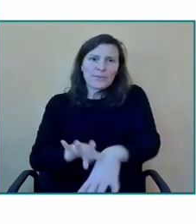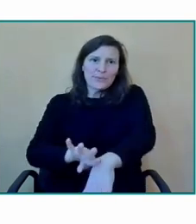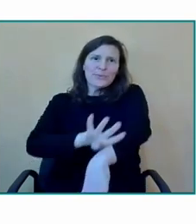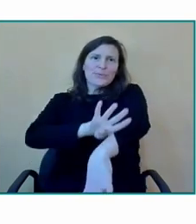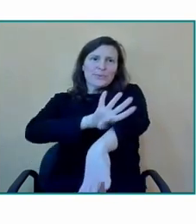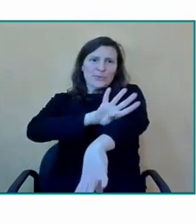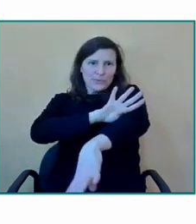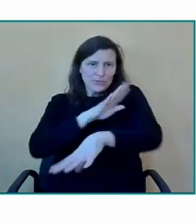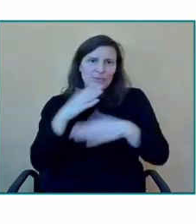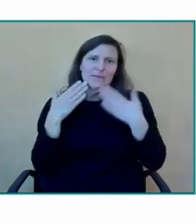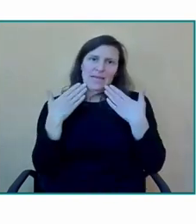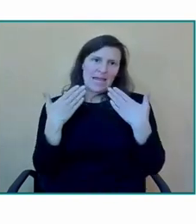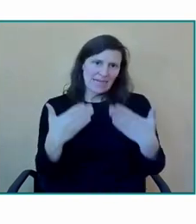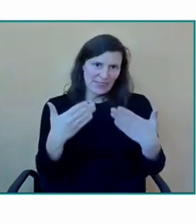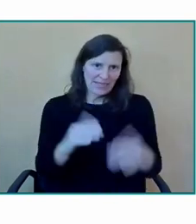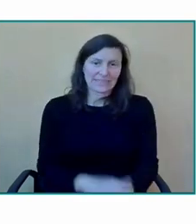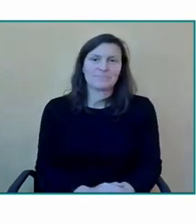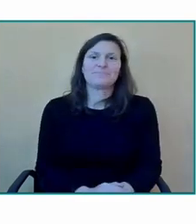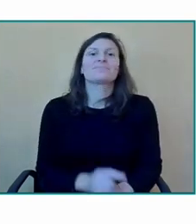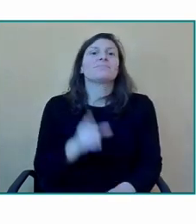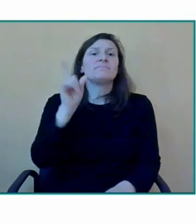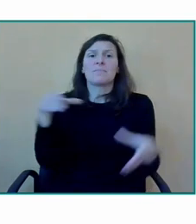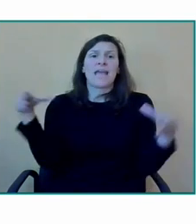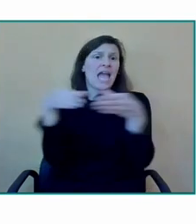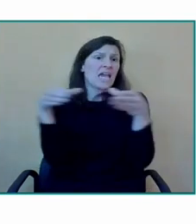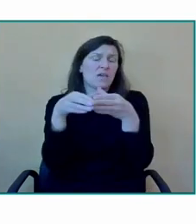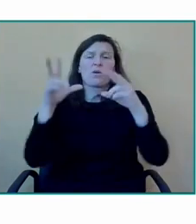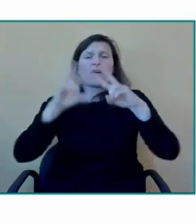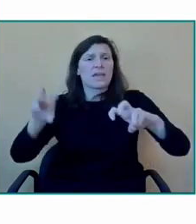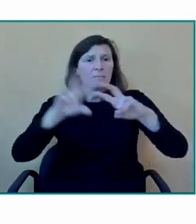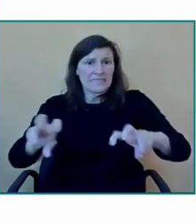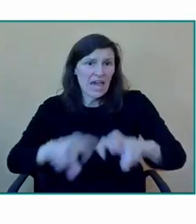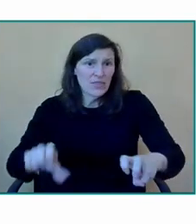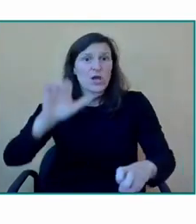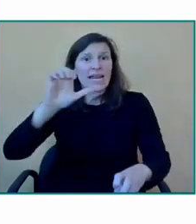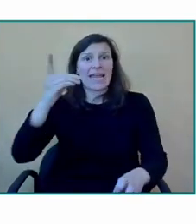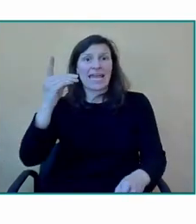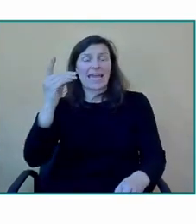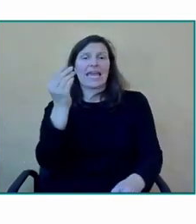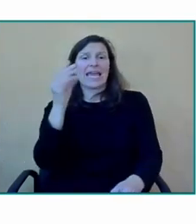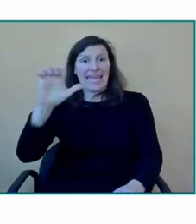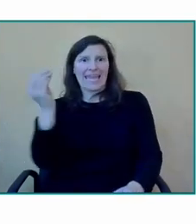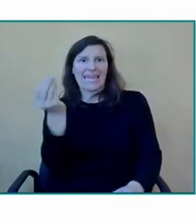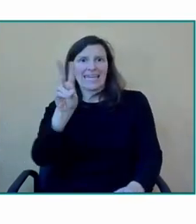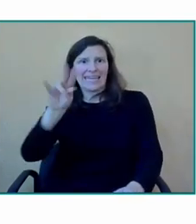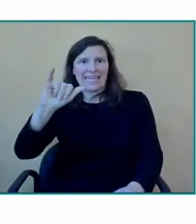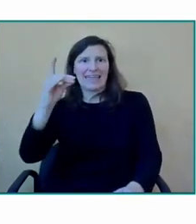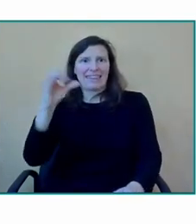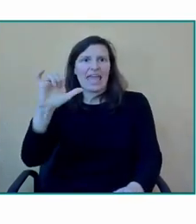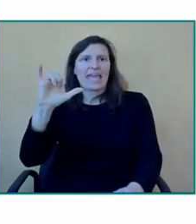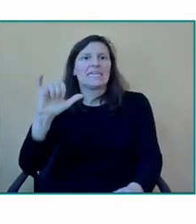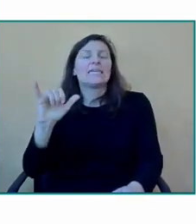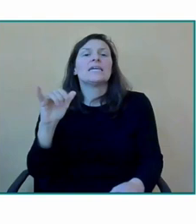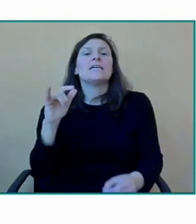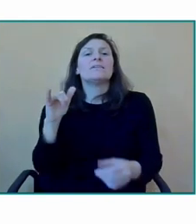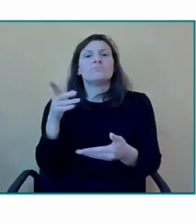y como no, a Cecilia y a todo el equipo que tiene a su lado a Juanjo, a Luisa, a